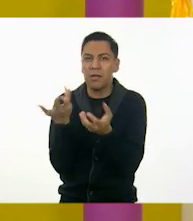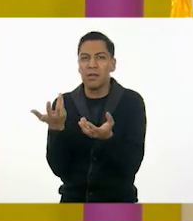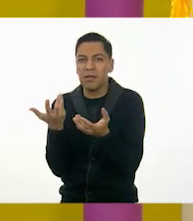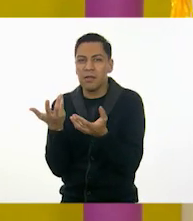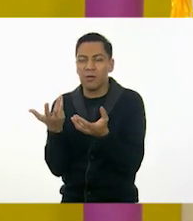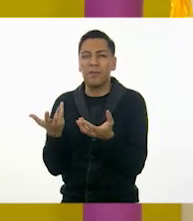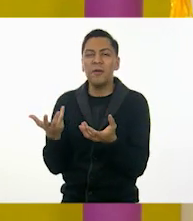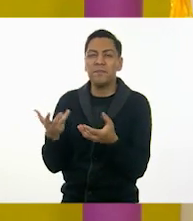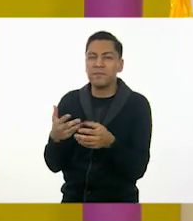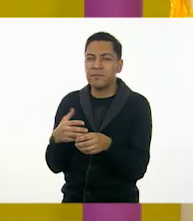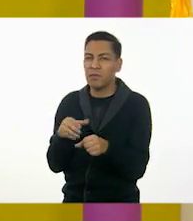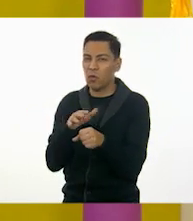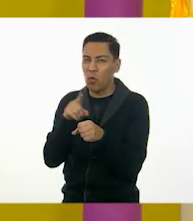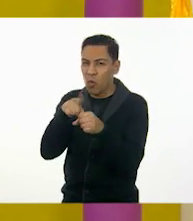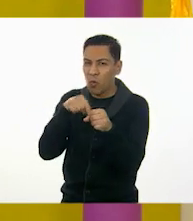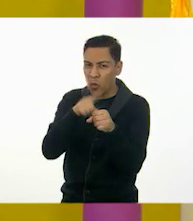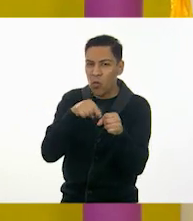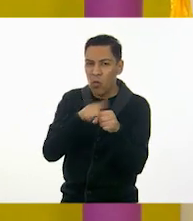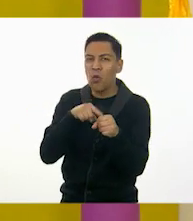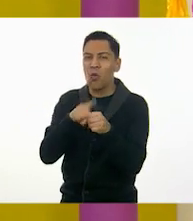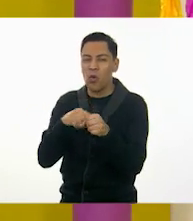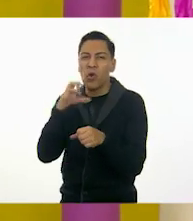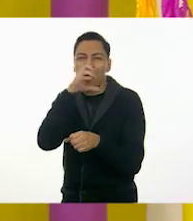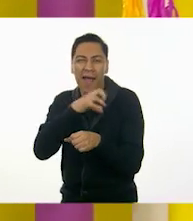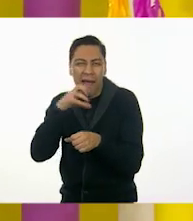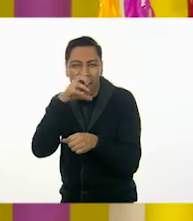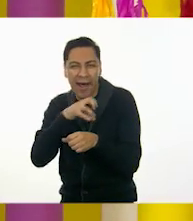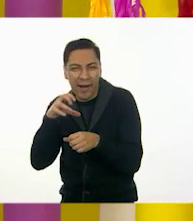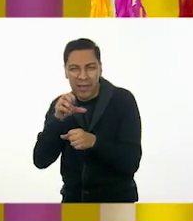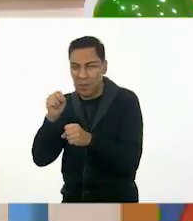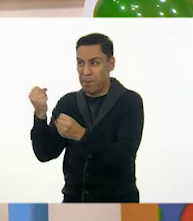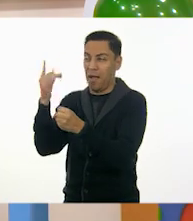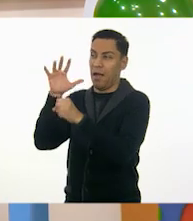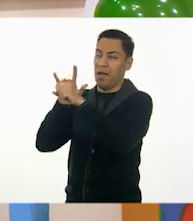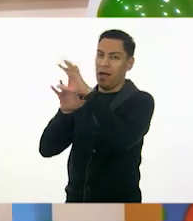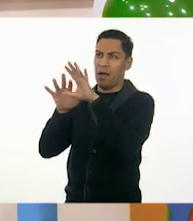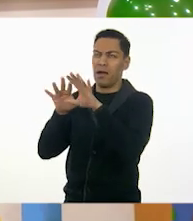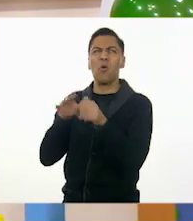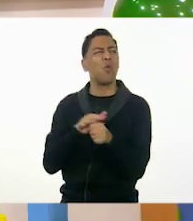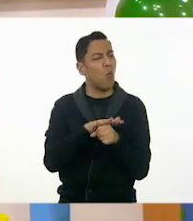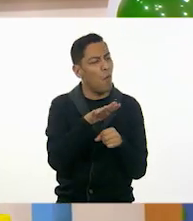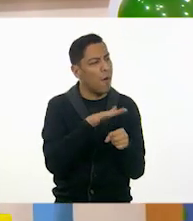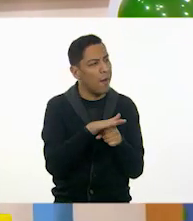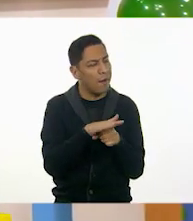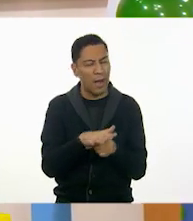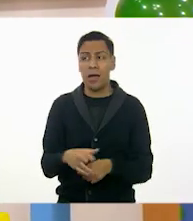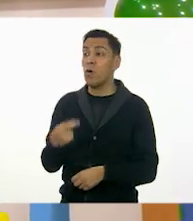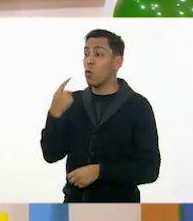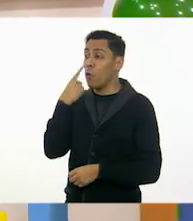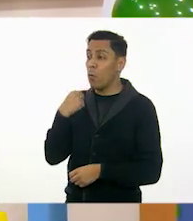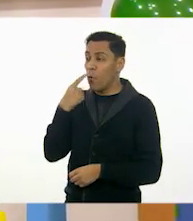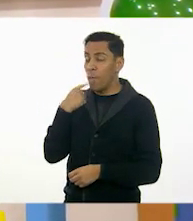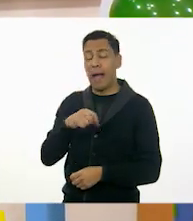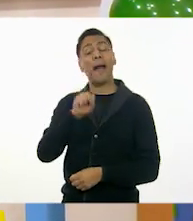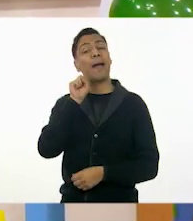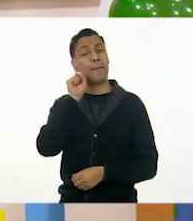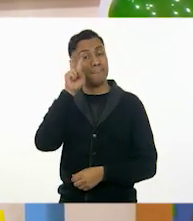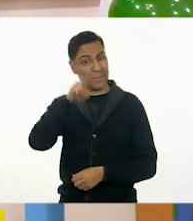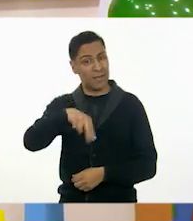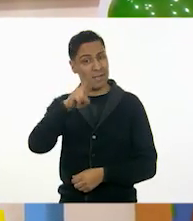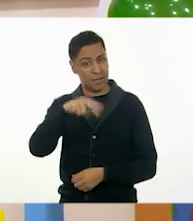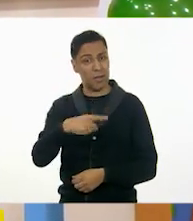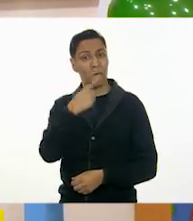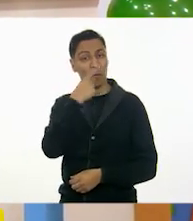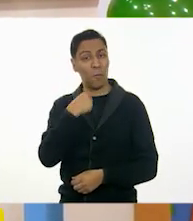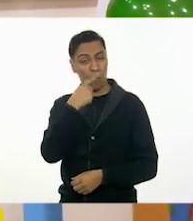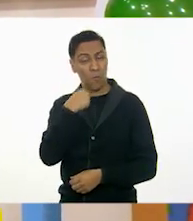gustaría un rojo. ¿Traes por ahí? Un rojo. Sí. Porque también son colores tradicionales de